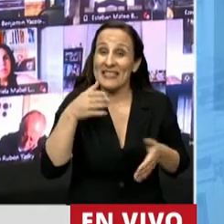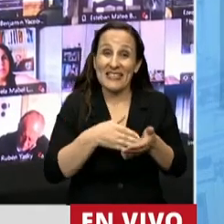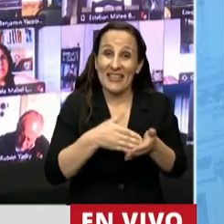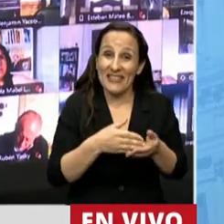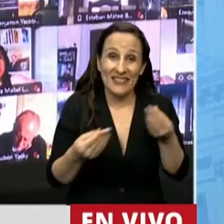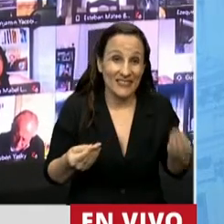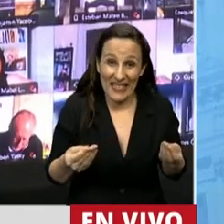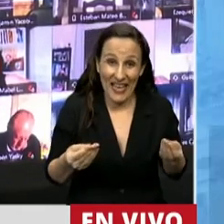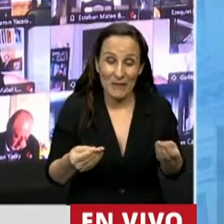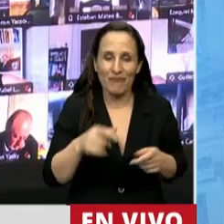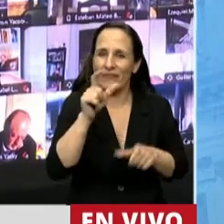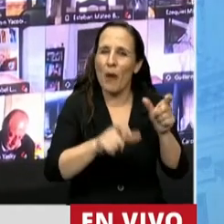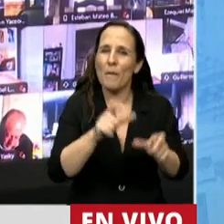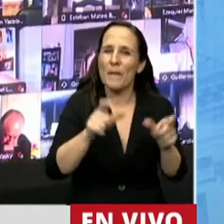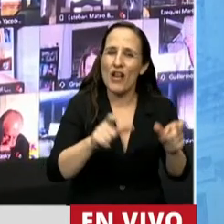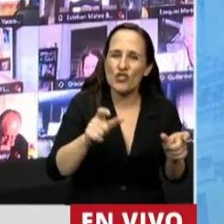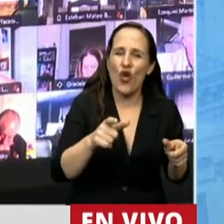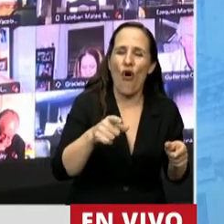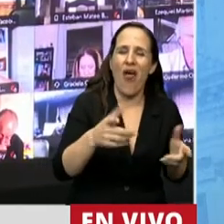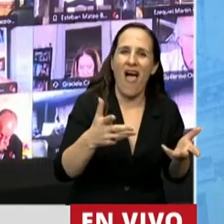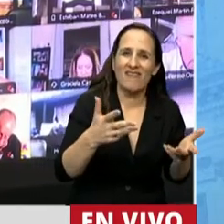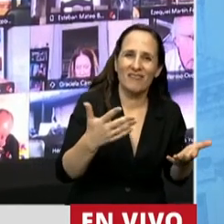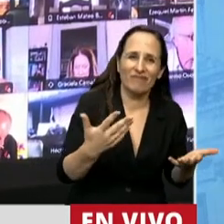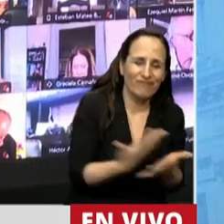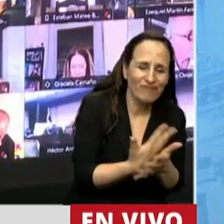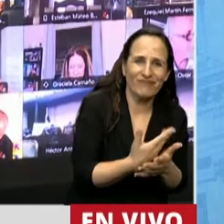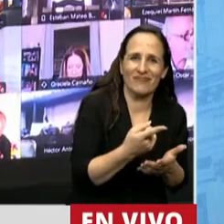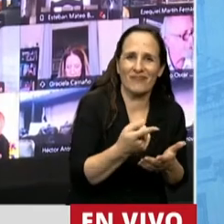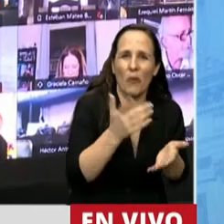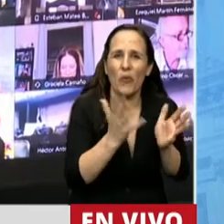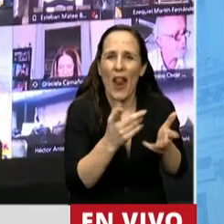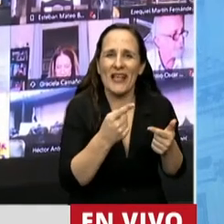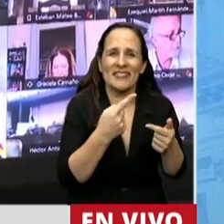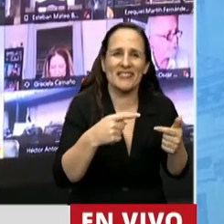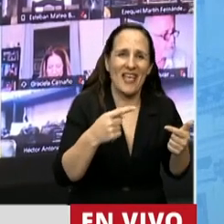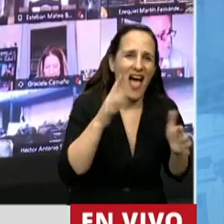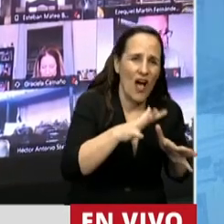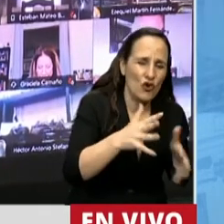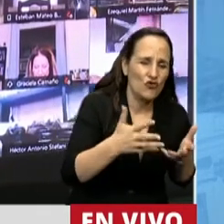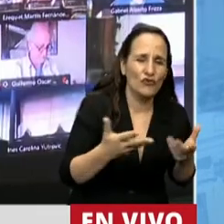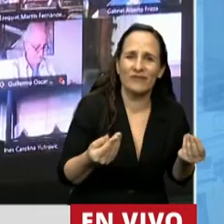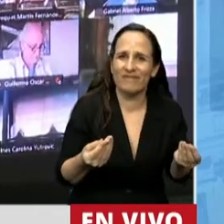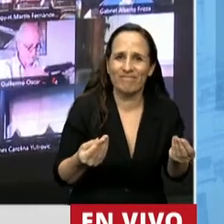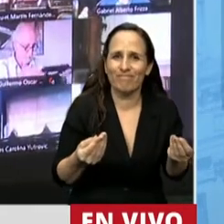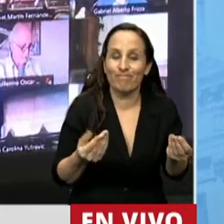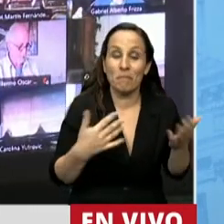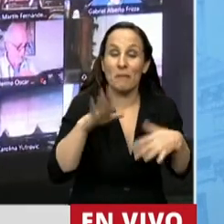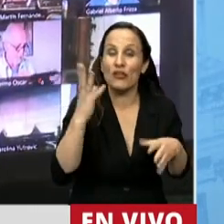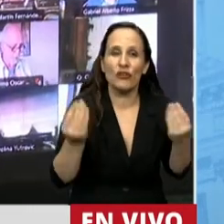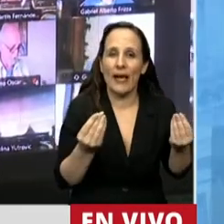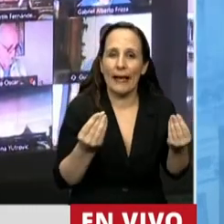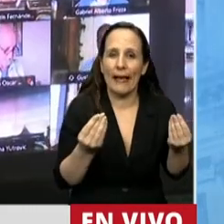que se encuentran las víctimas de violencia y acoso es que este tipo de circunstancias generalmente se da a puertas cerradas,